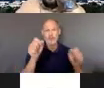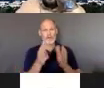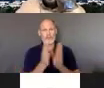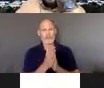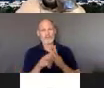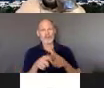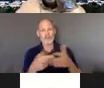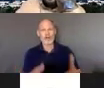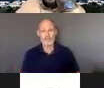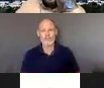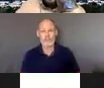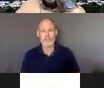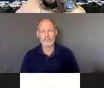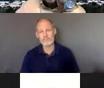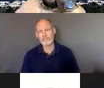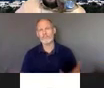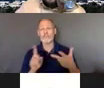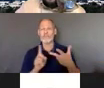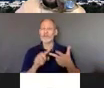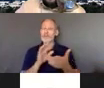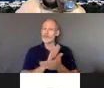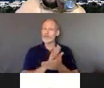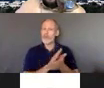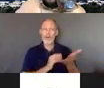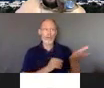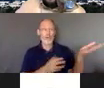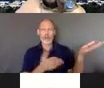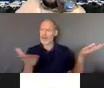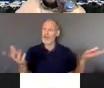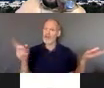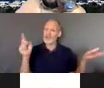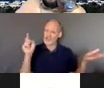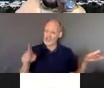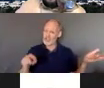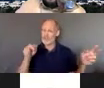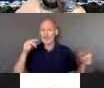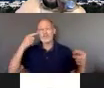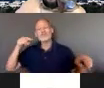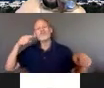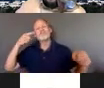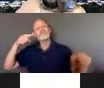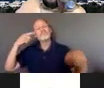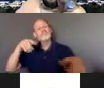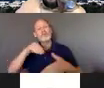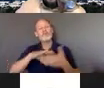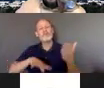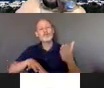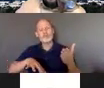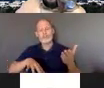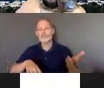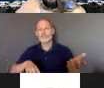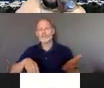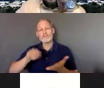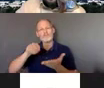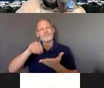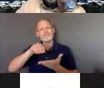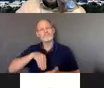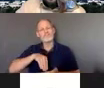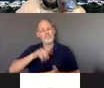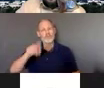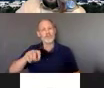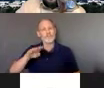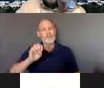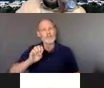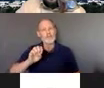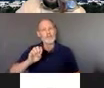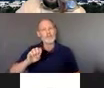escuelas todavía tienen que monitorear el progreso de los estudiantes y asegurarse de que haya o